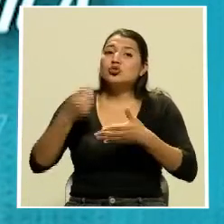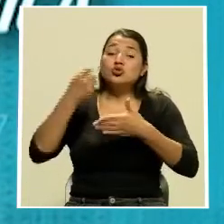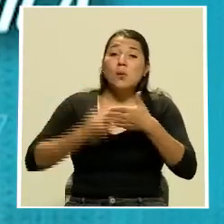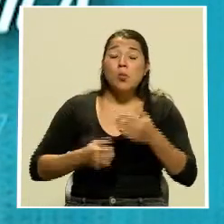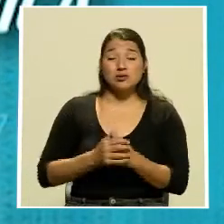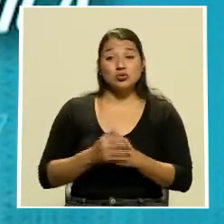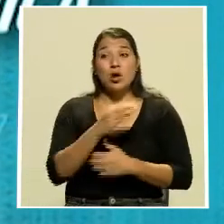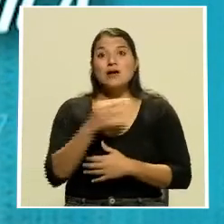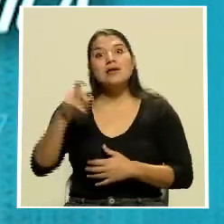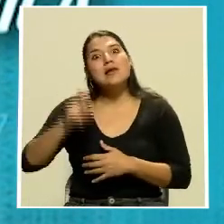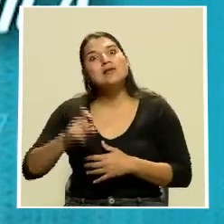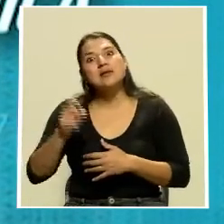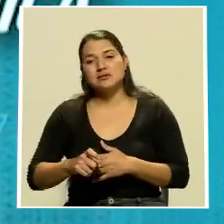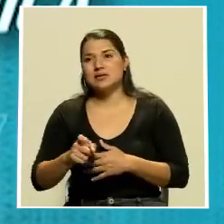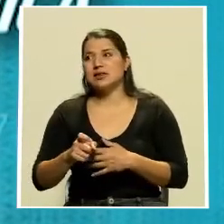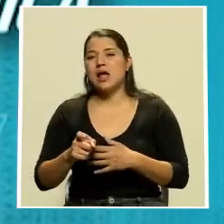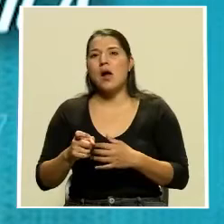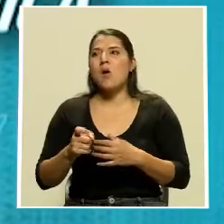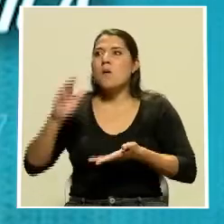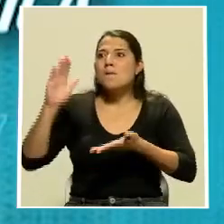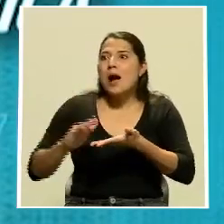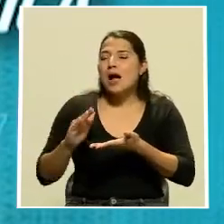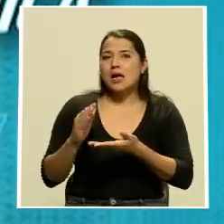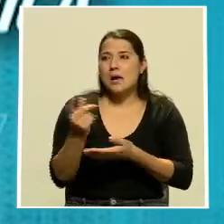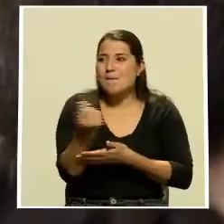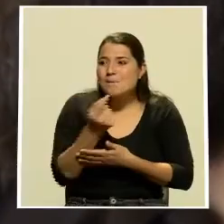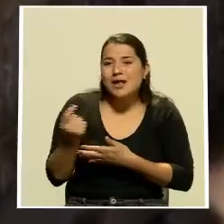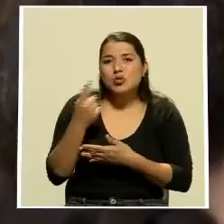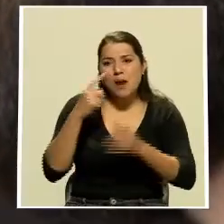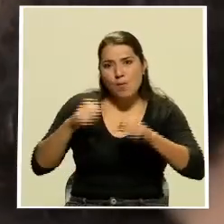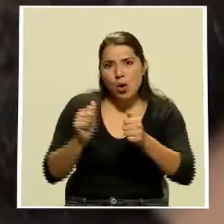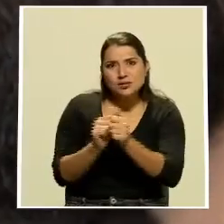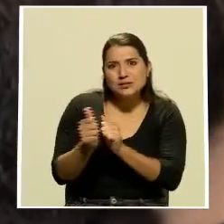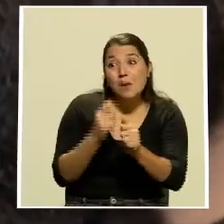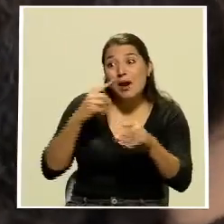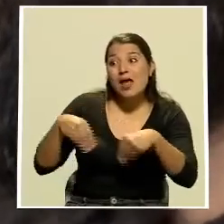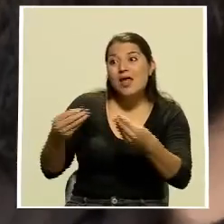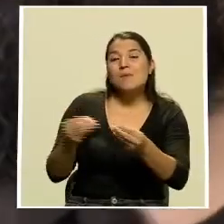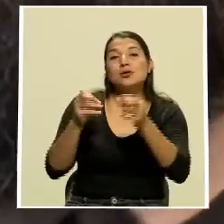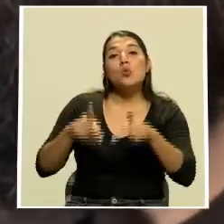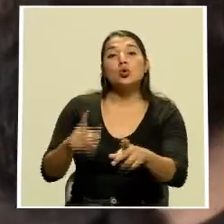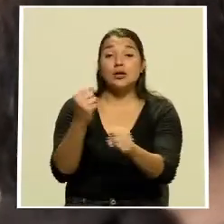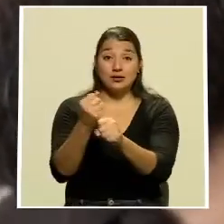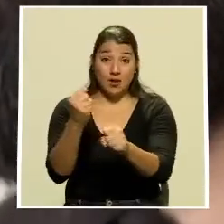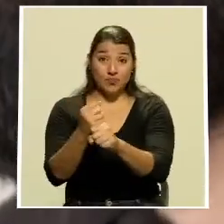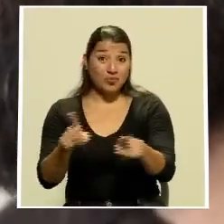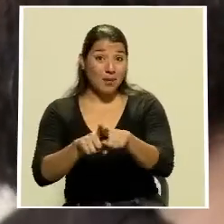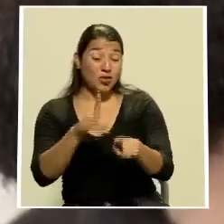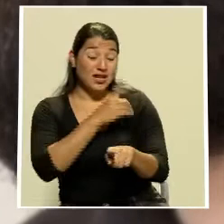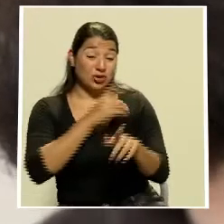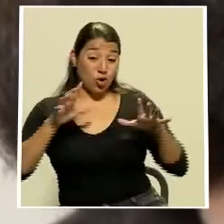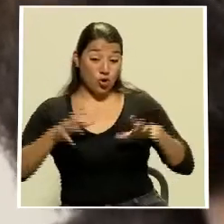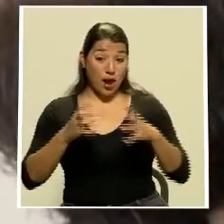que requiere pues más bien competitividad que es la capacidad de generar empleo además el director de la cámara de